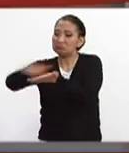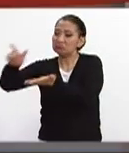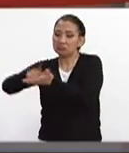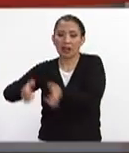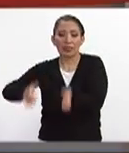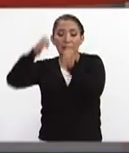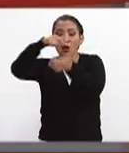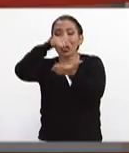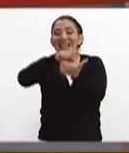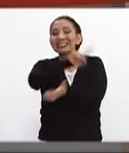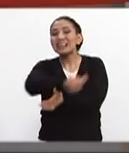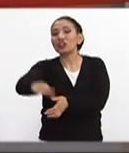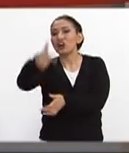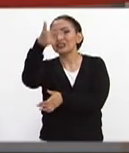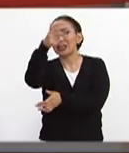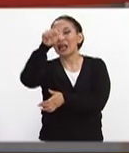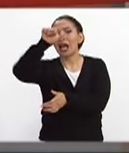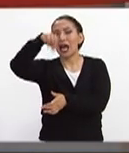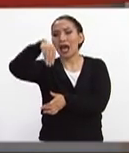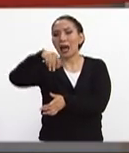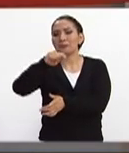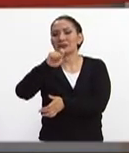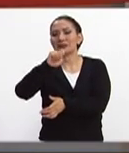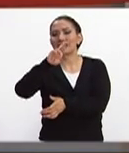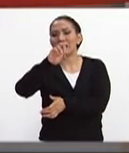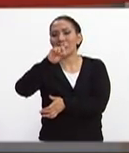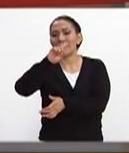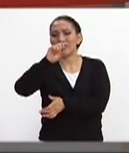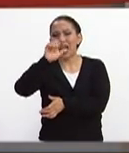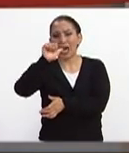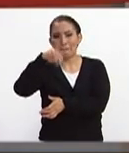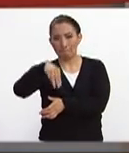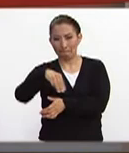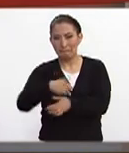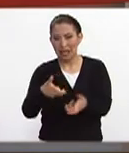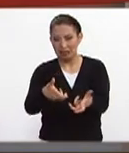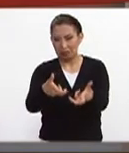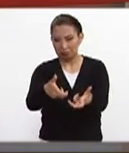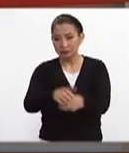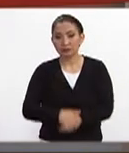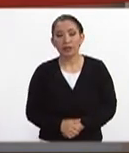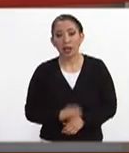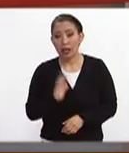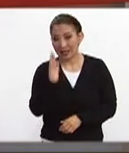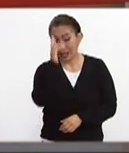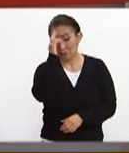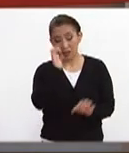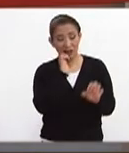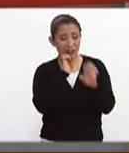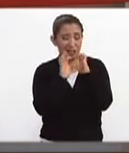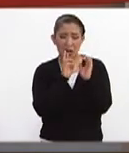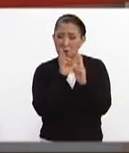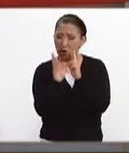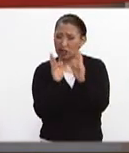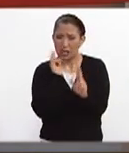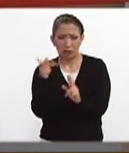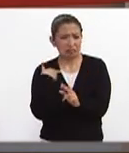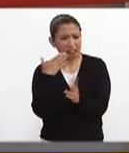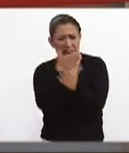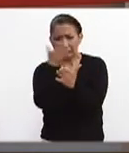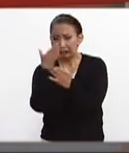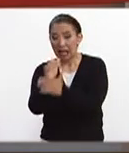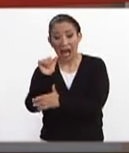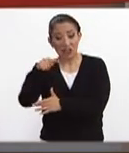ubicado en el 107 ¿verdad? Amsterdam 107 de Amsterdam cabe destacar que bueno nuestros reporteros han hecho una labor incansable